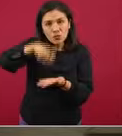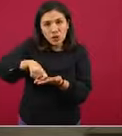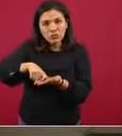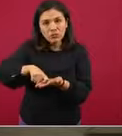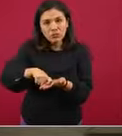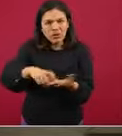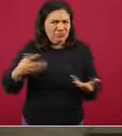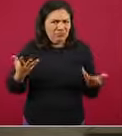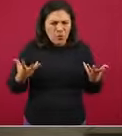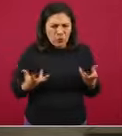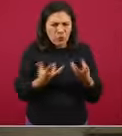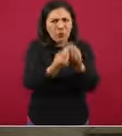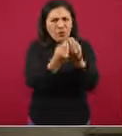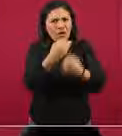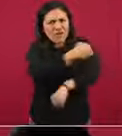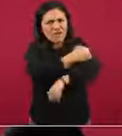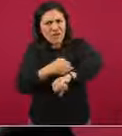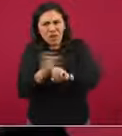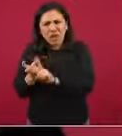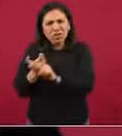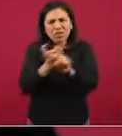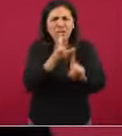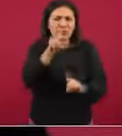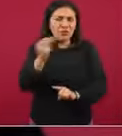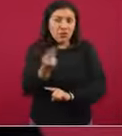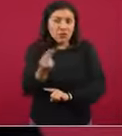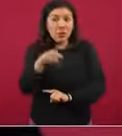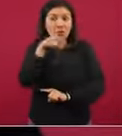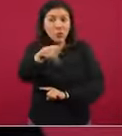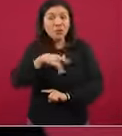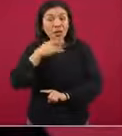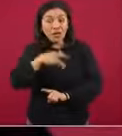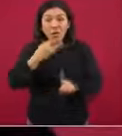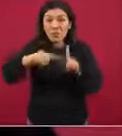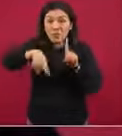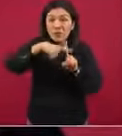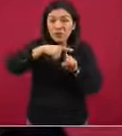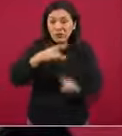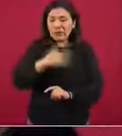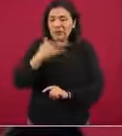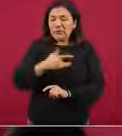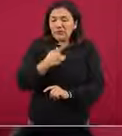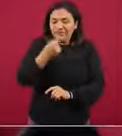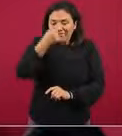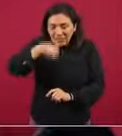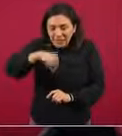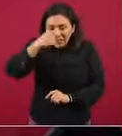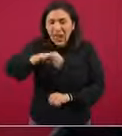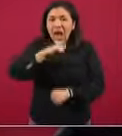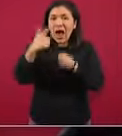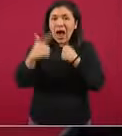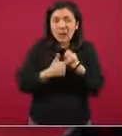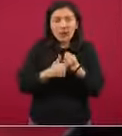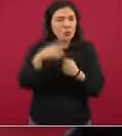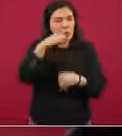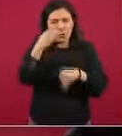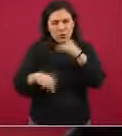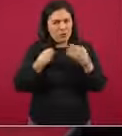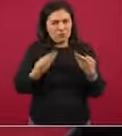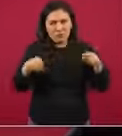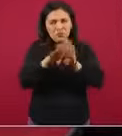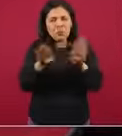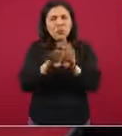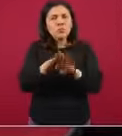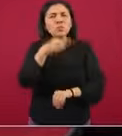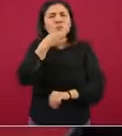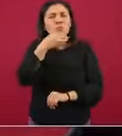no tenemos que ir en grupo. Y si eres positivo o tienes síntomas, esta es la cosa, la otra cosa que es ya para cerrar esta cosa de